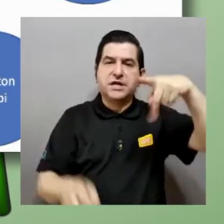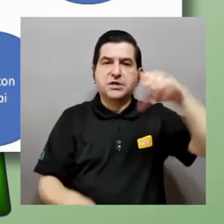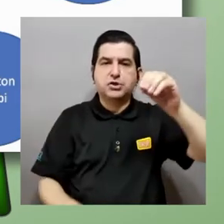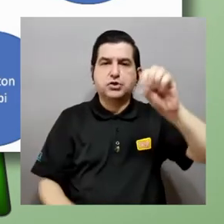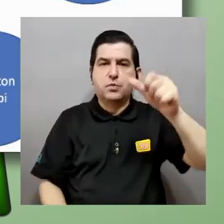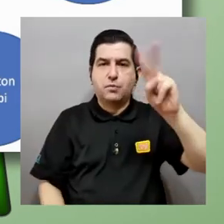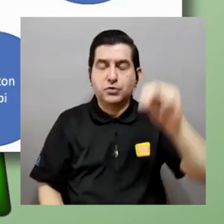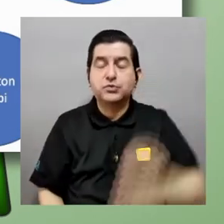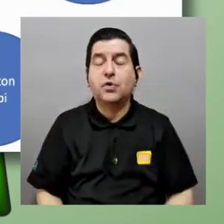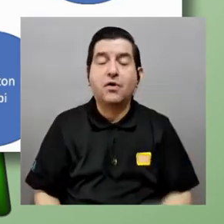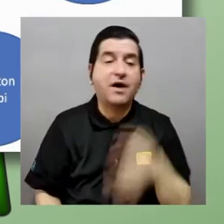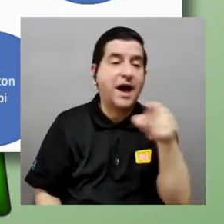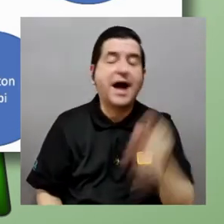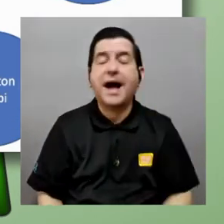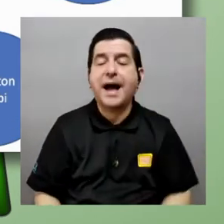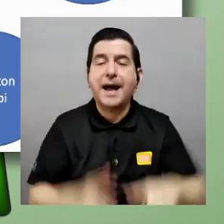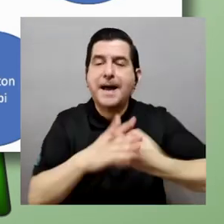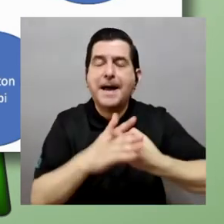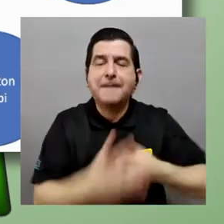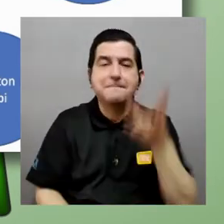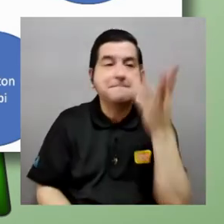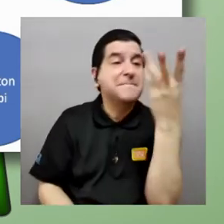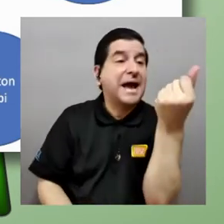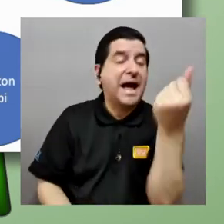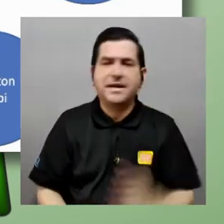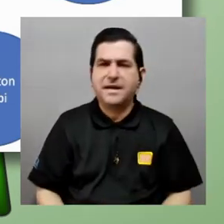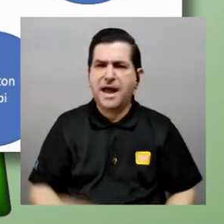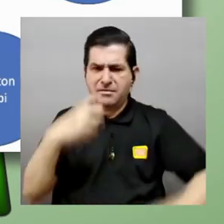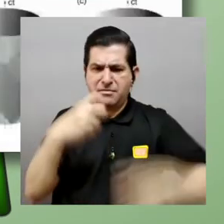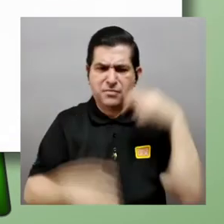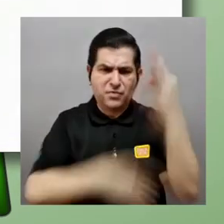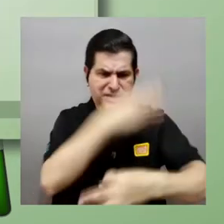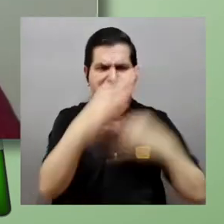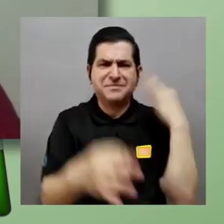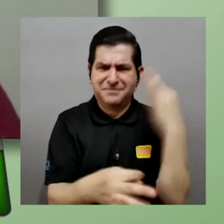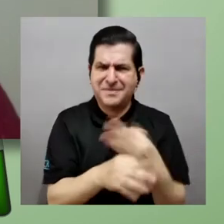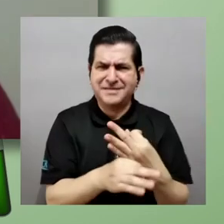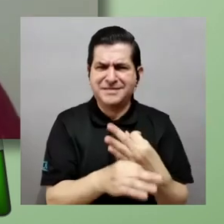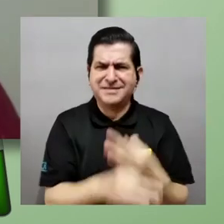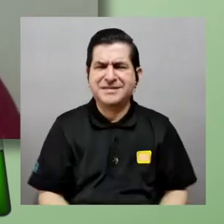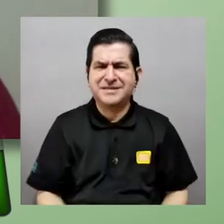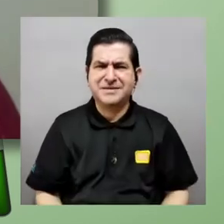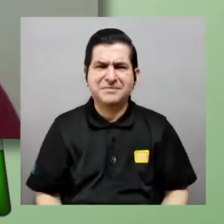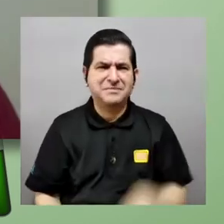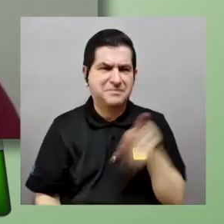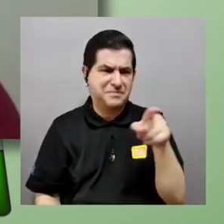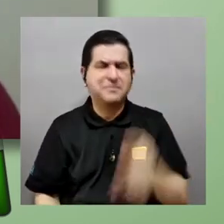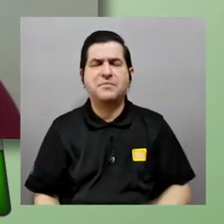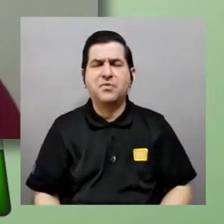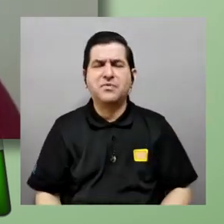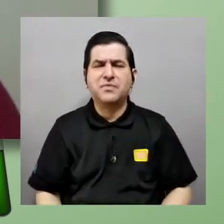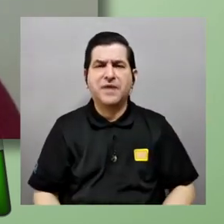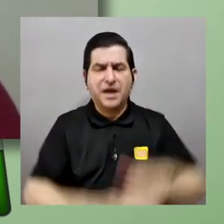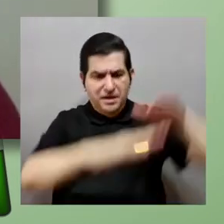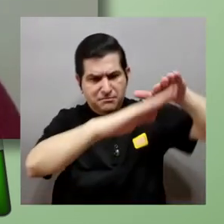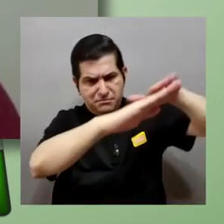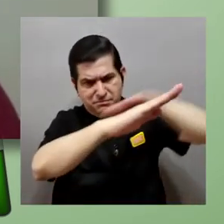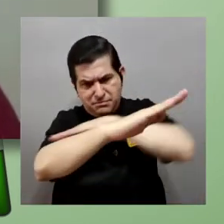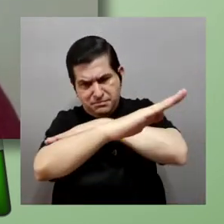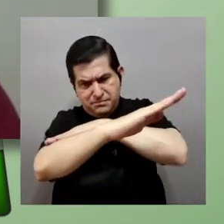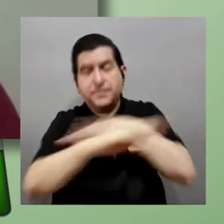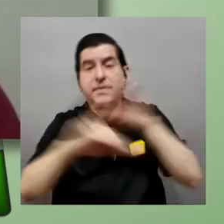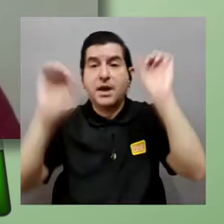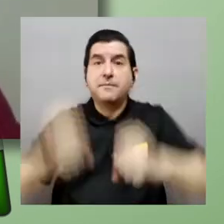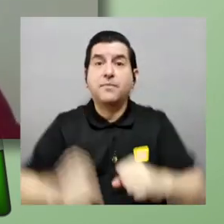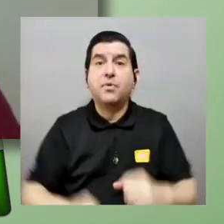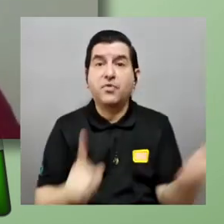corchetes de Poisson nos daba la mecánica cuántica ¿cómo usted podría llevar un problema de estos? ¿cómo luce un problema como el plano inclinado